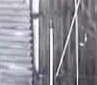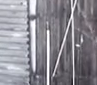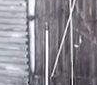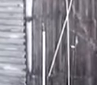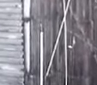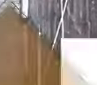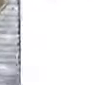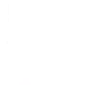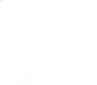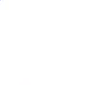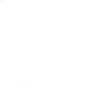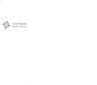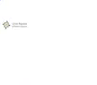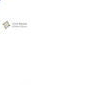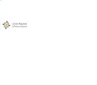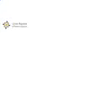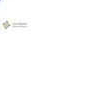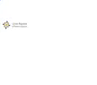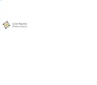colombianos.